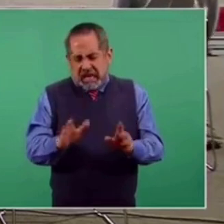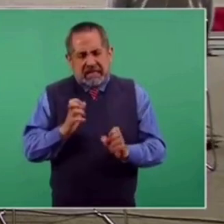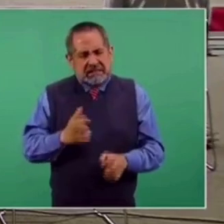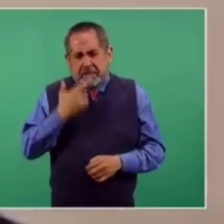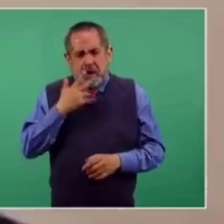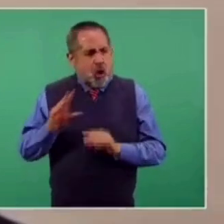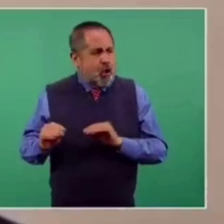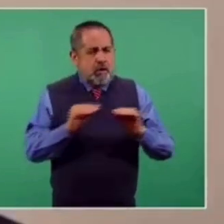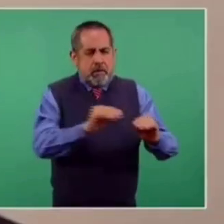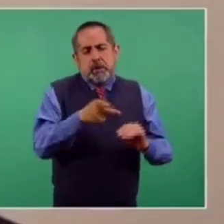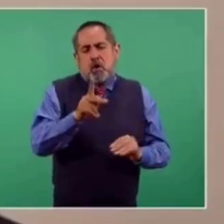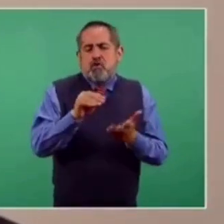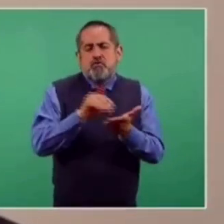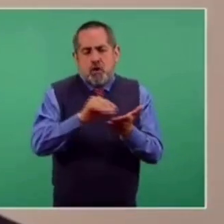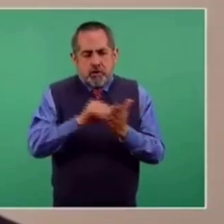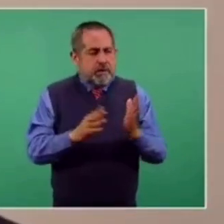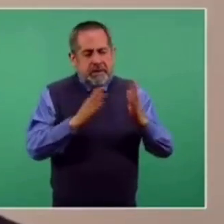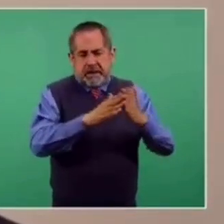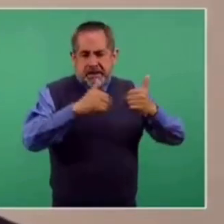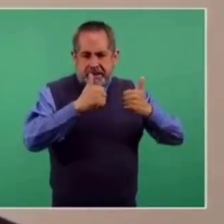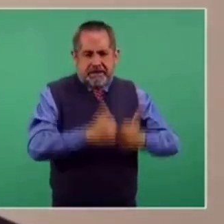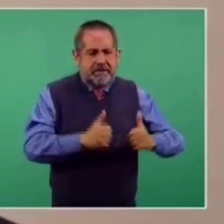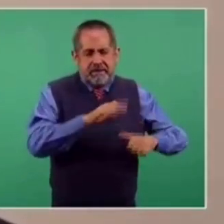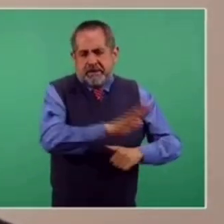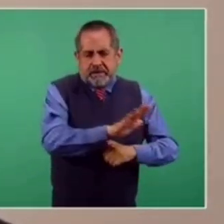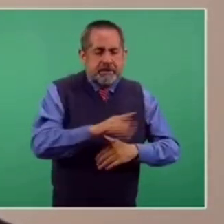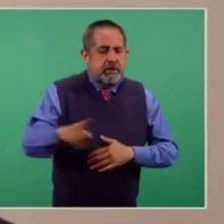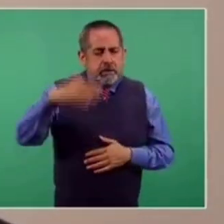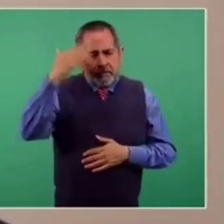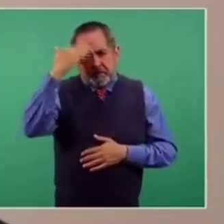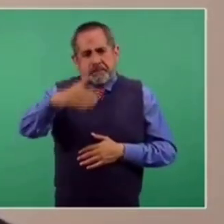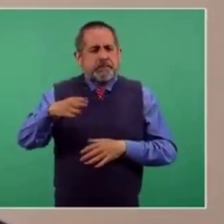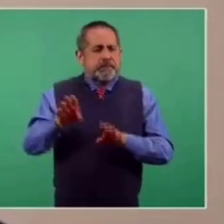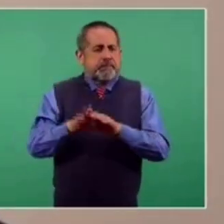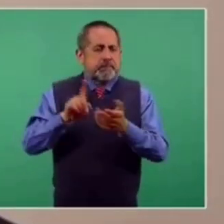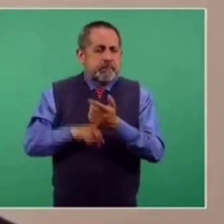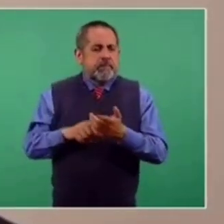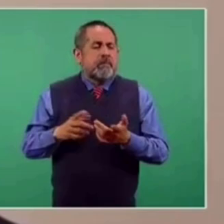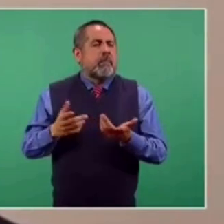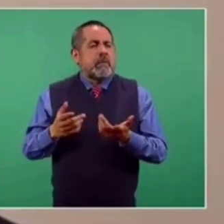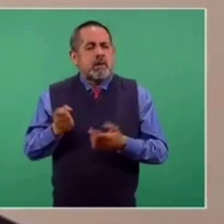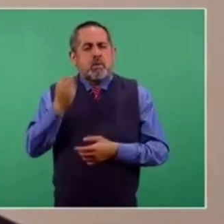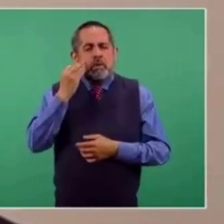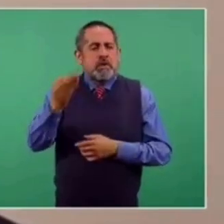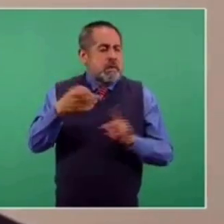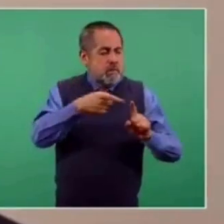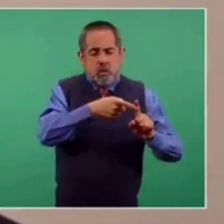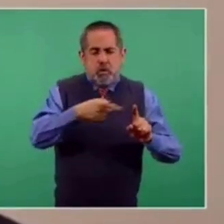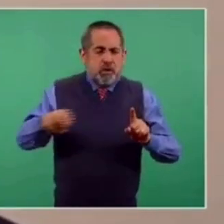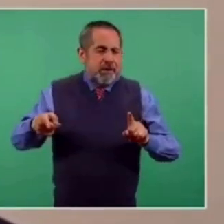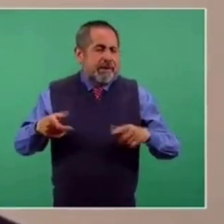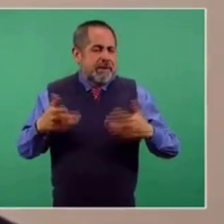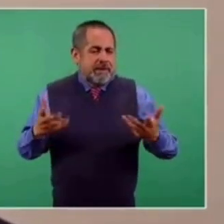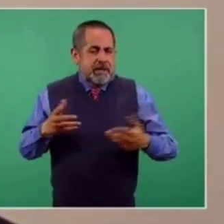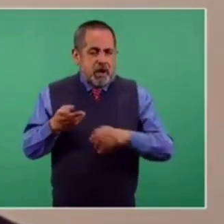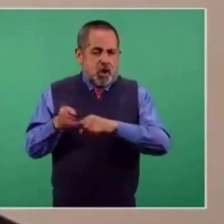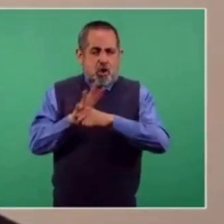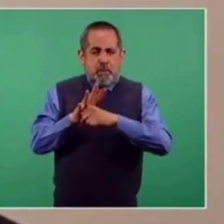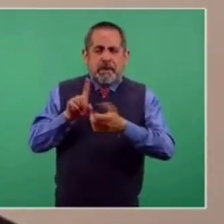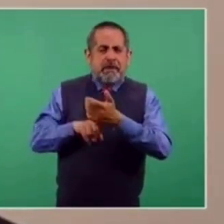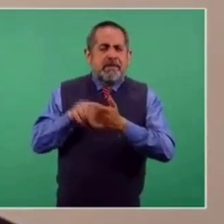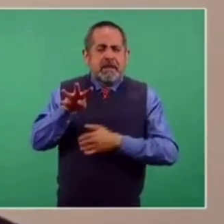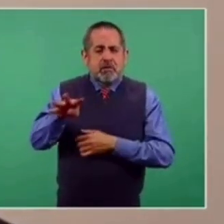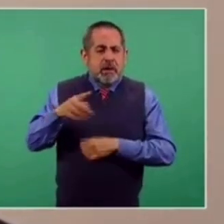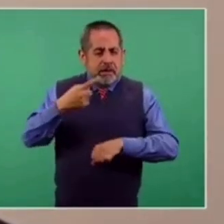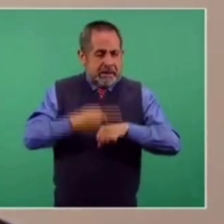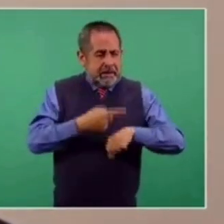pero continuará con este seguimiento. Como ustedes saben, normalmente el promedio de COVID-19, la